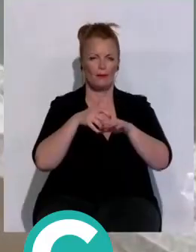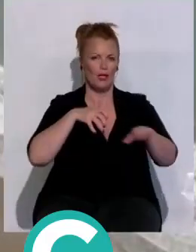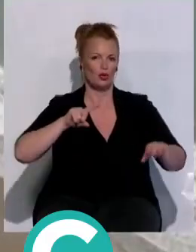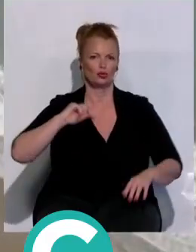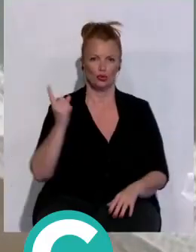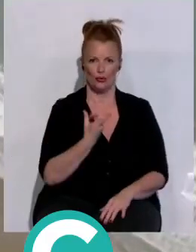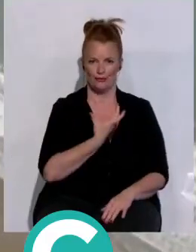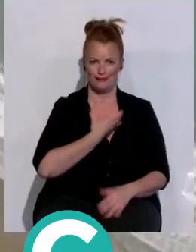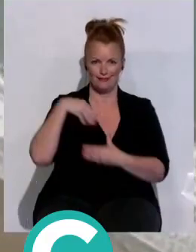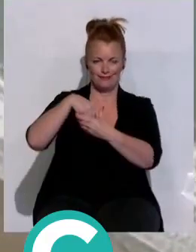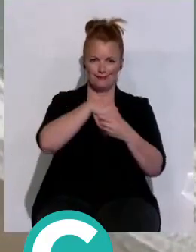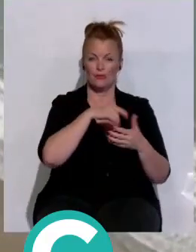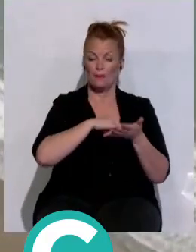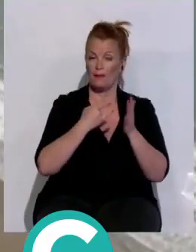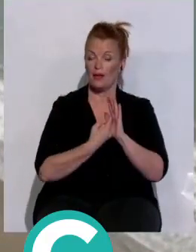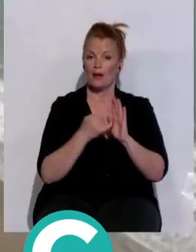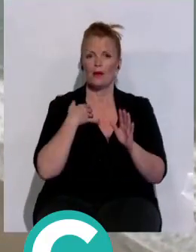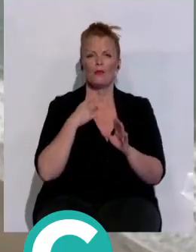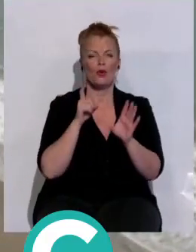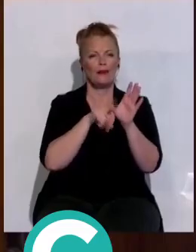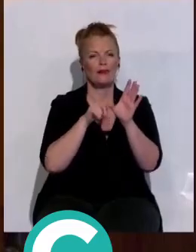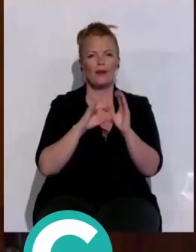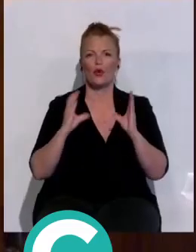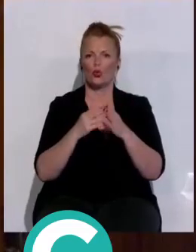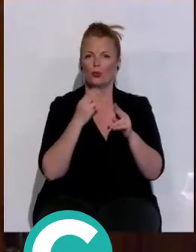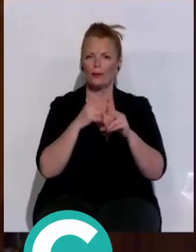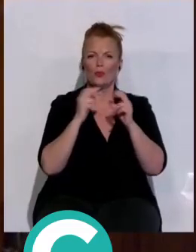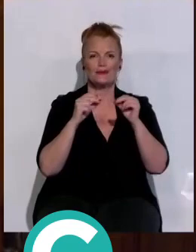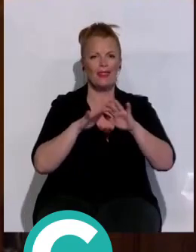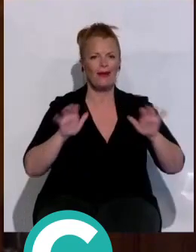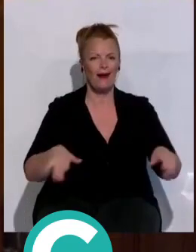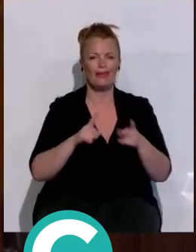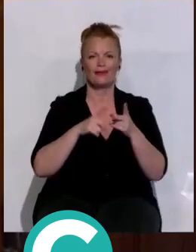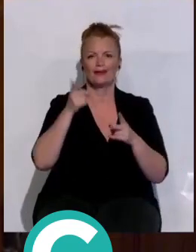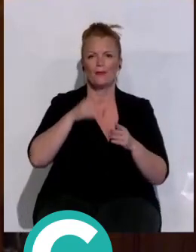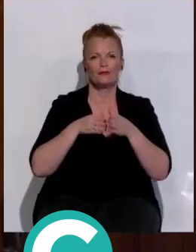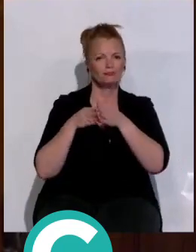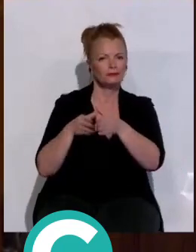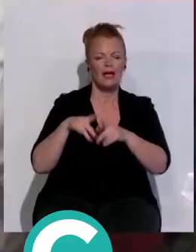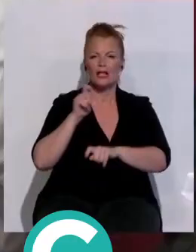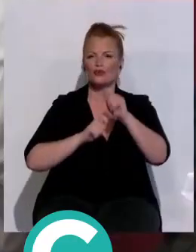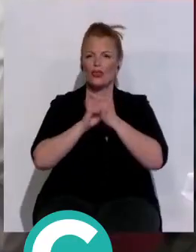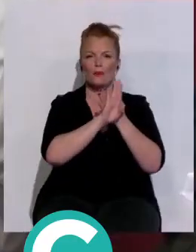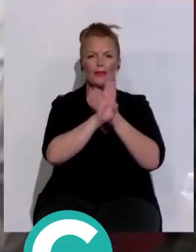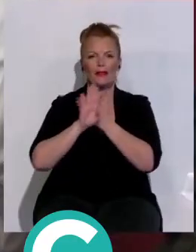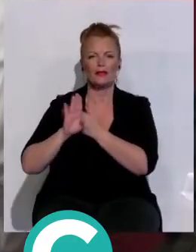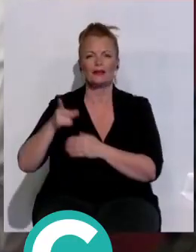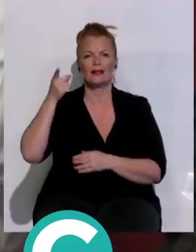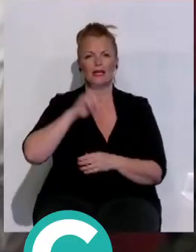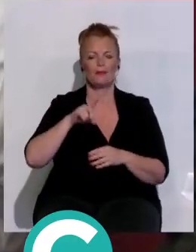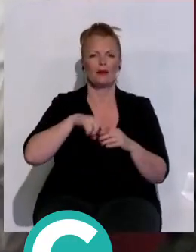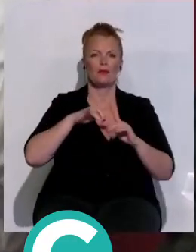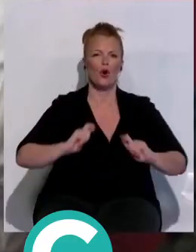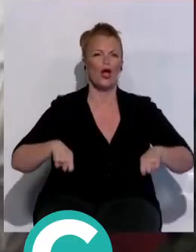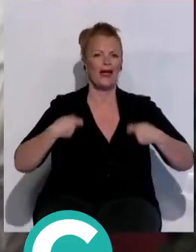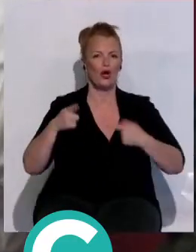El plan en el que han participado todos los grupos políticos, la Universidad de Cádiz, la Autoridad Portuaria, Asociaciones de Vecinos y Organizaciones Ecologistas,